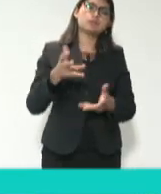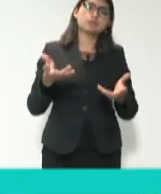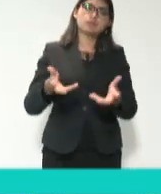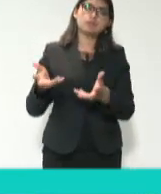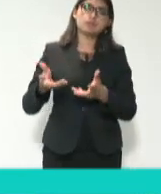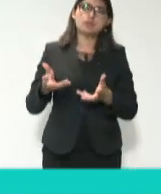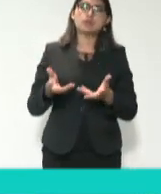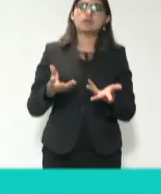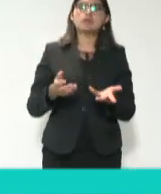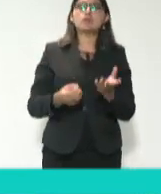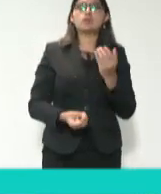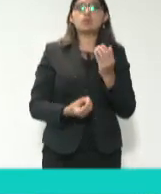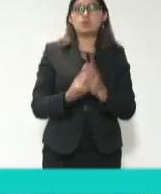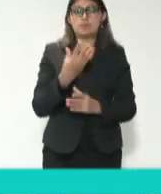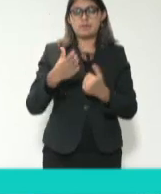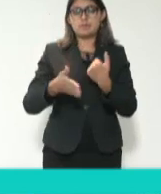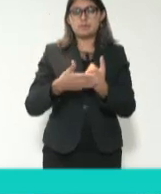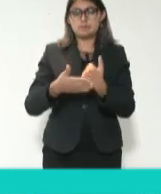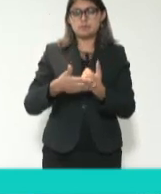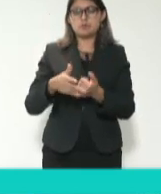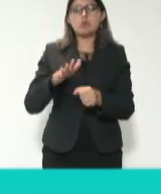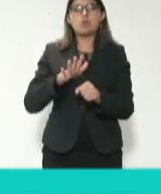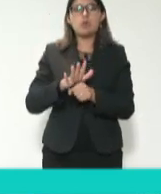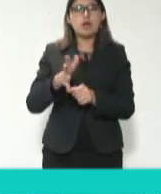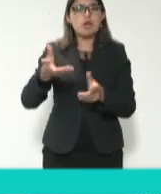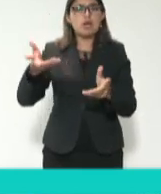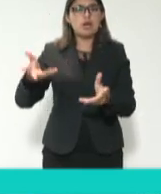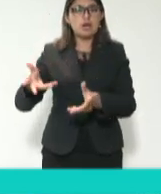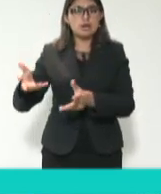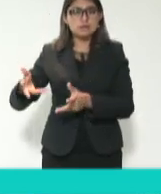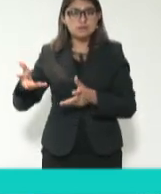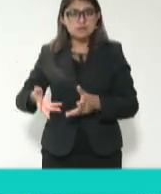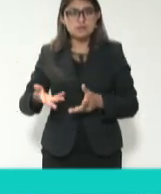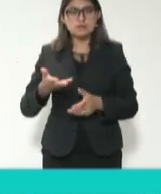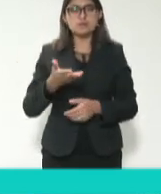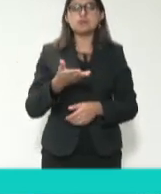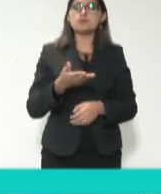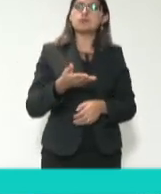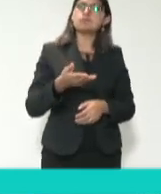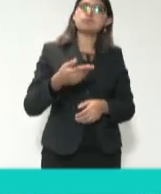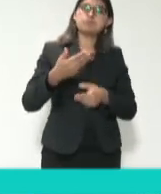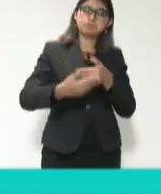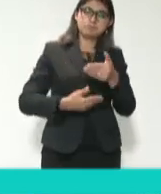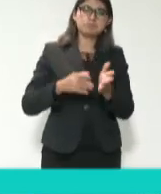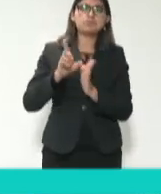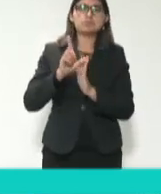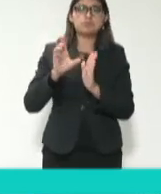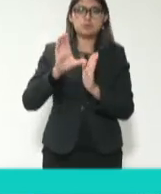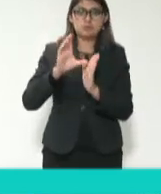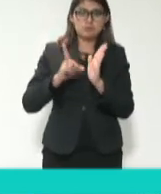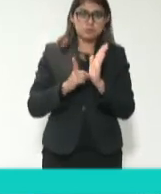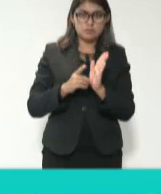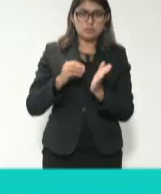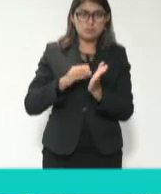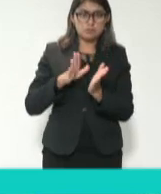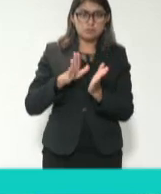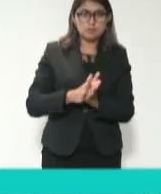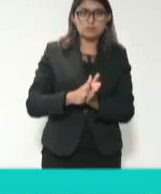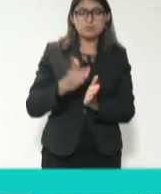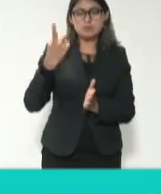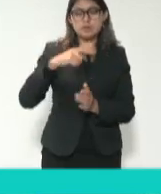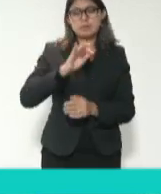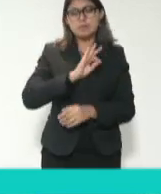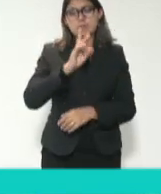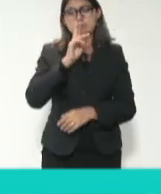conducta, donde de manera más específica, pues vamos a establecer consideraciones para una mejor, como se